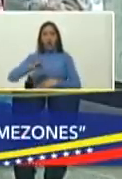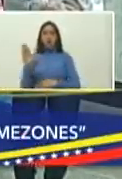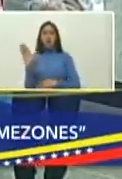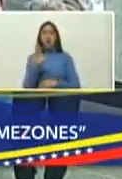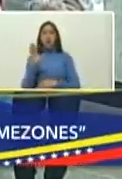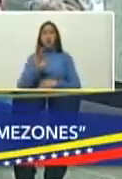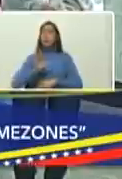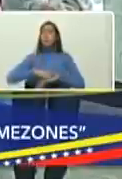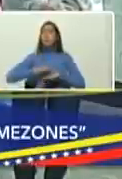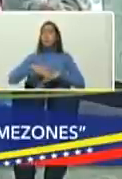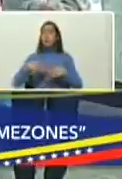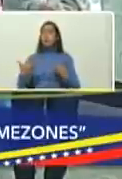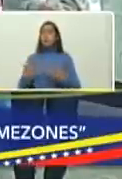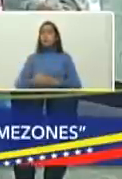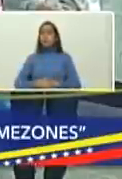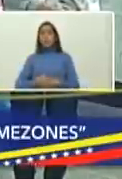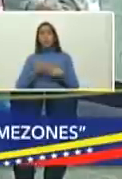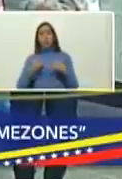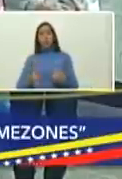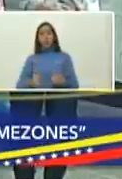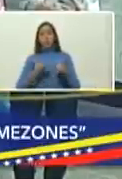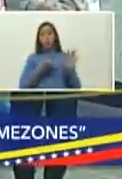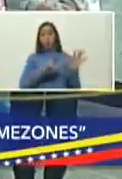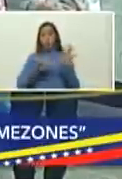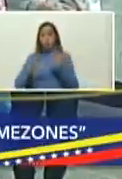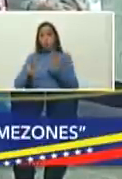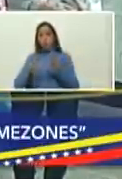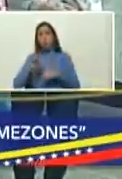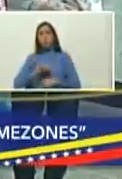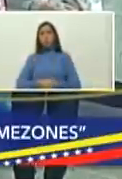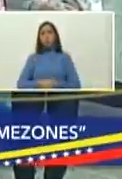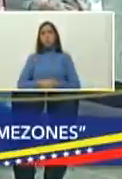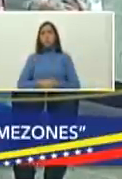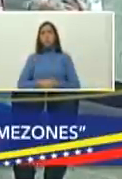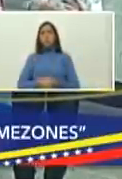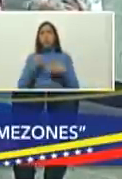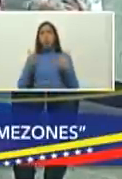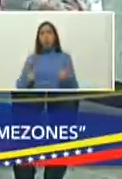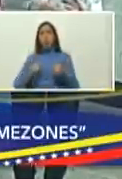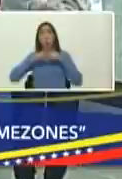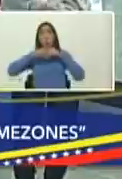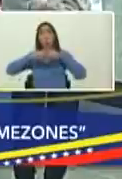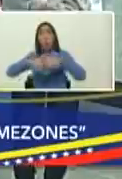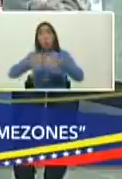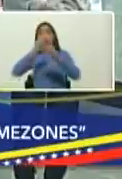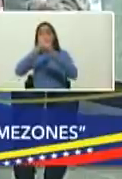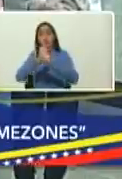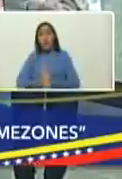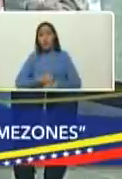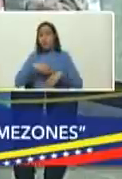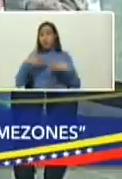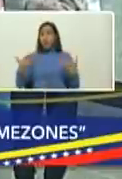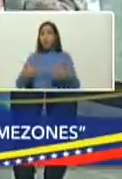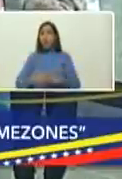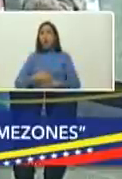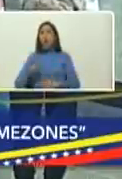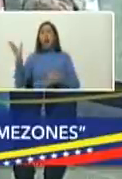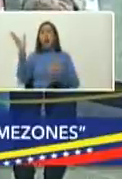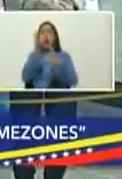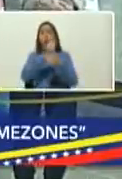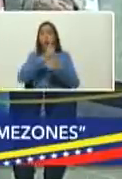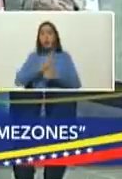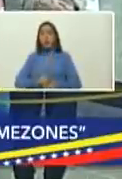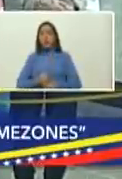porque hasta ahora llevamos 88 puntos y esperamos ampliarlos para poder alcanzar